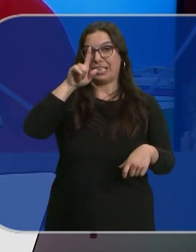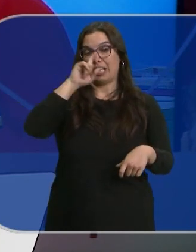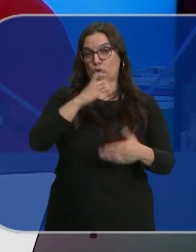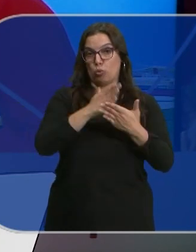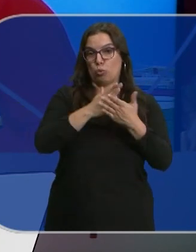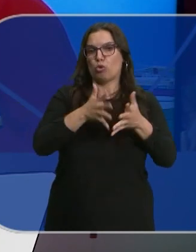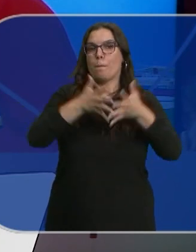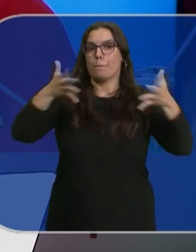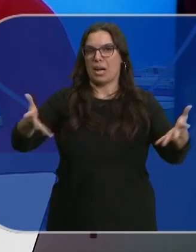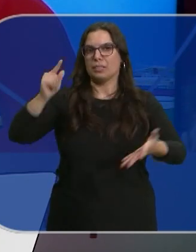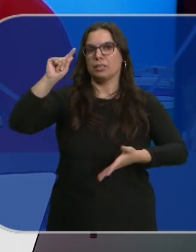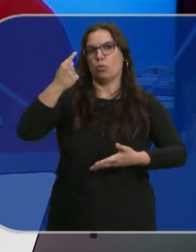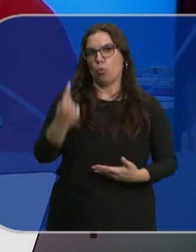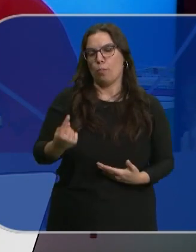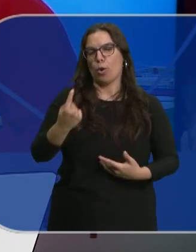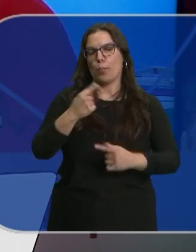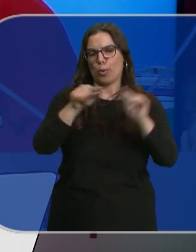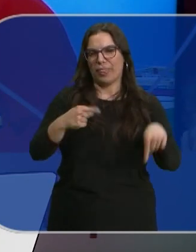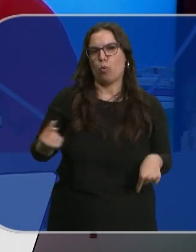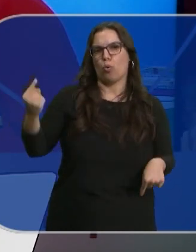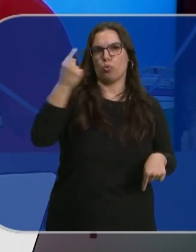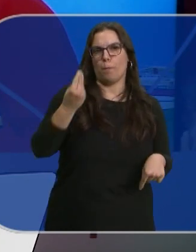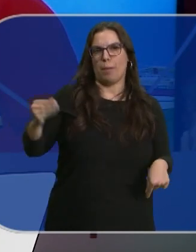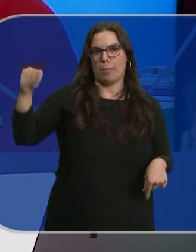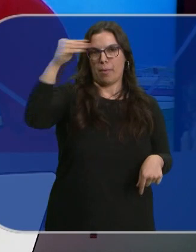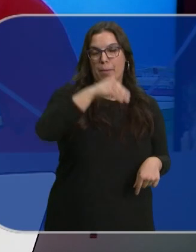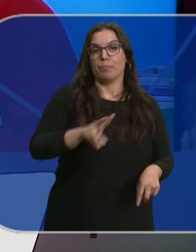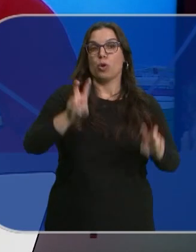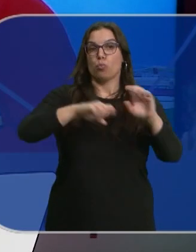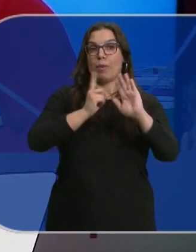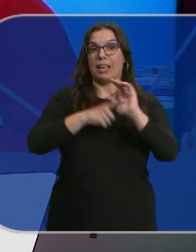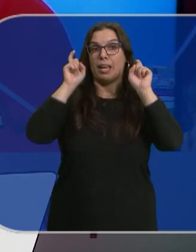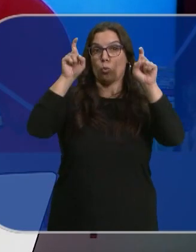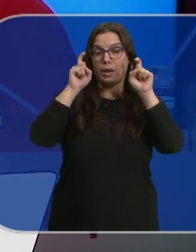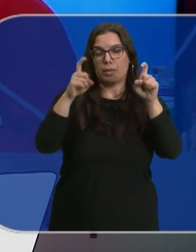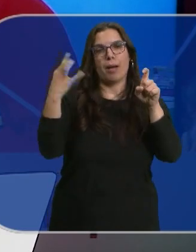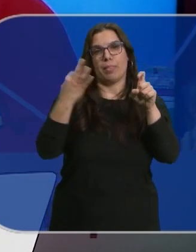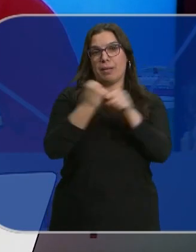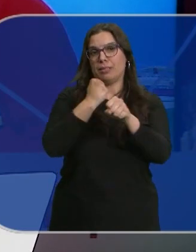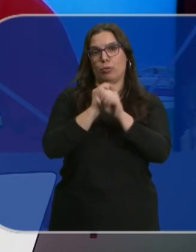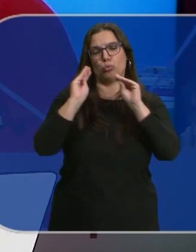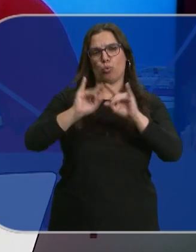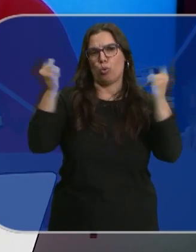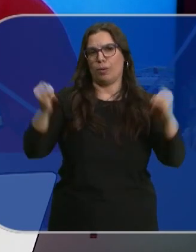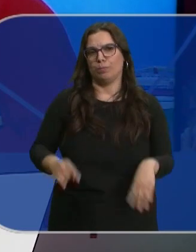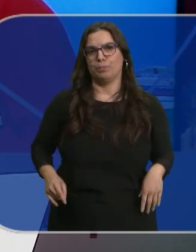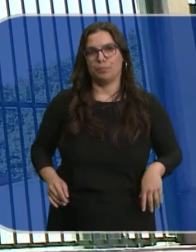reforzar la plantilla con uno más en cada provincia. La implantación de la nueva ley educativa ha obligado a multiplicar su trabajo.